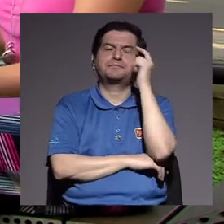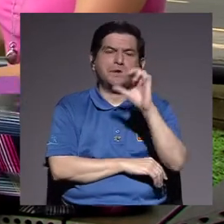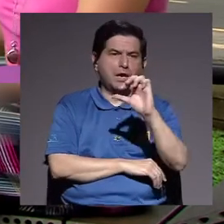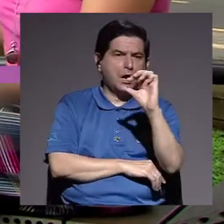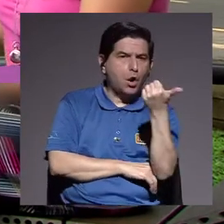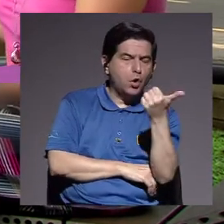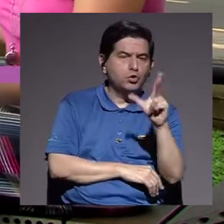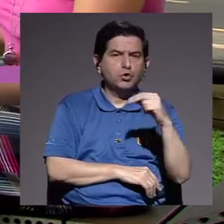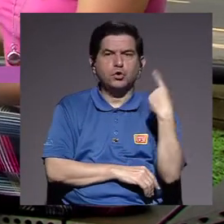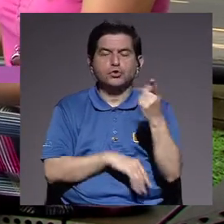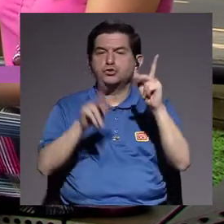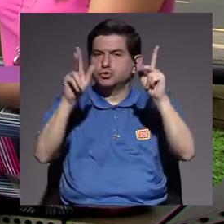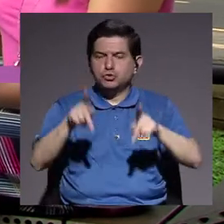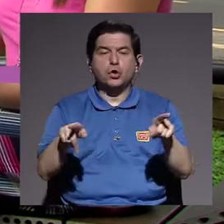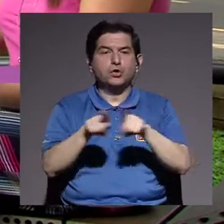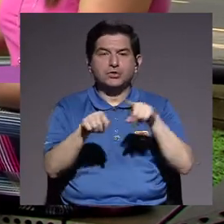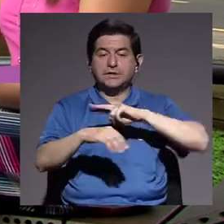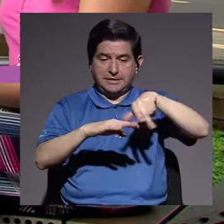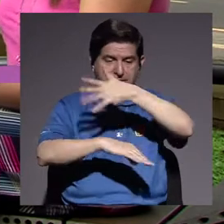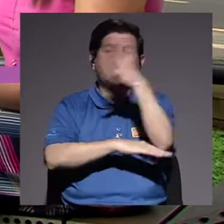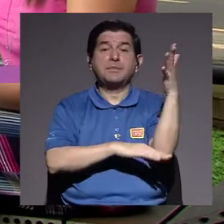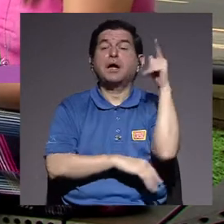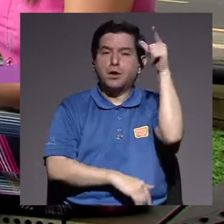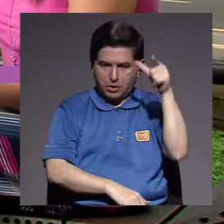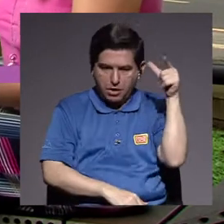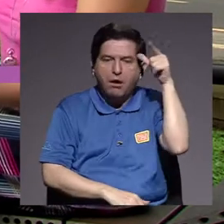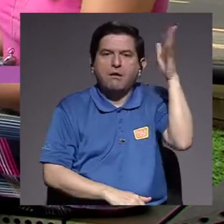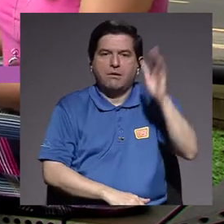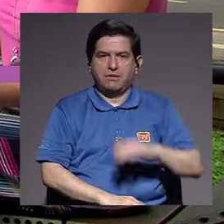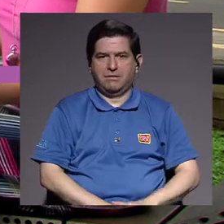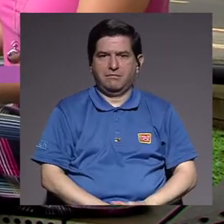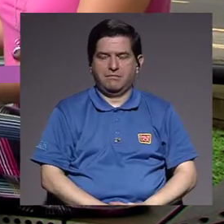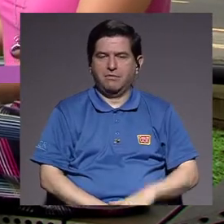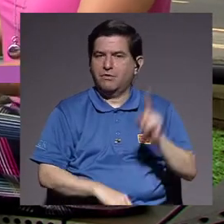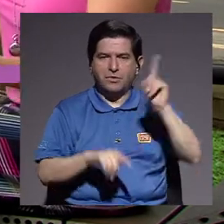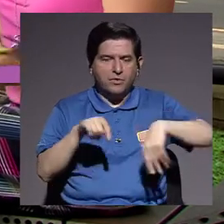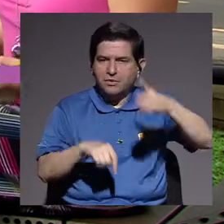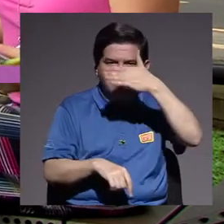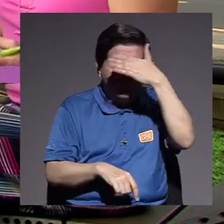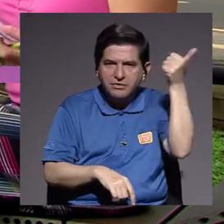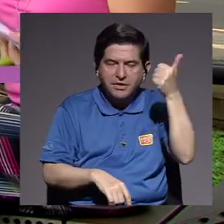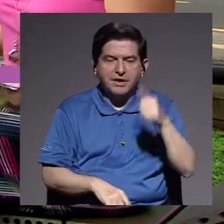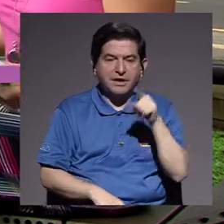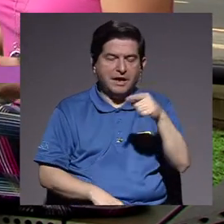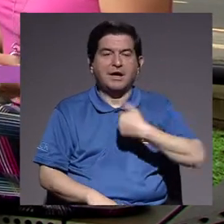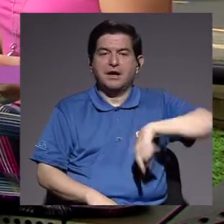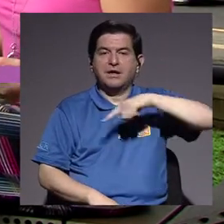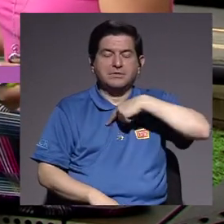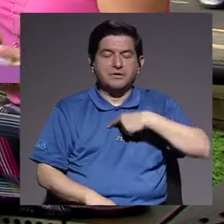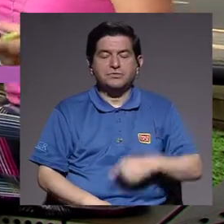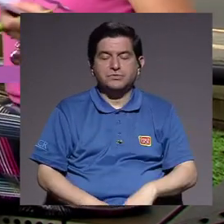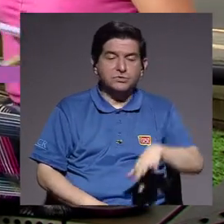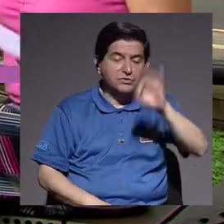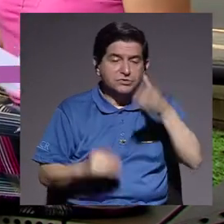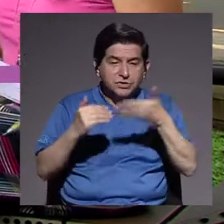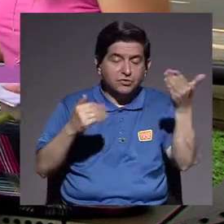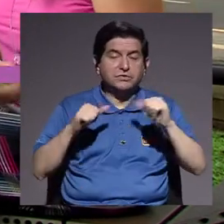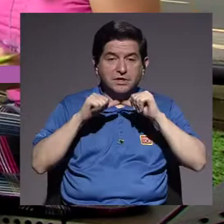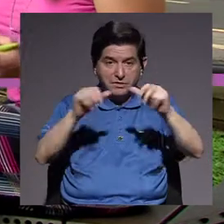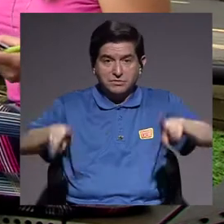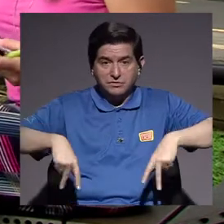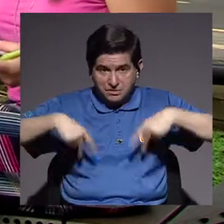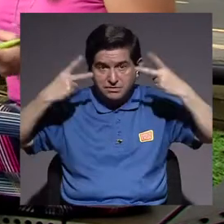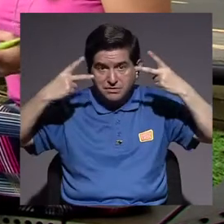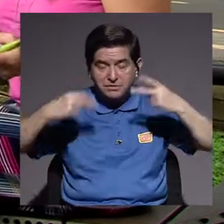ese otro no son solo personas, sino que también es la naturaleza, que no podemos dejar de lado, ¿verdad? Porque finalmente es donde obtenemos los recursos para poder seguir